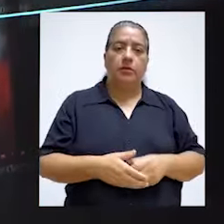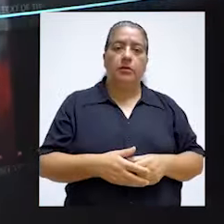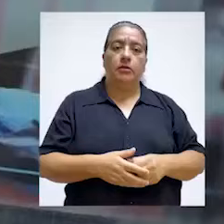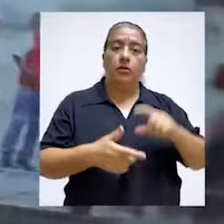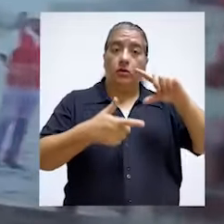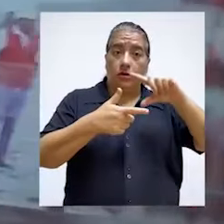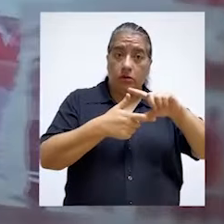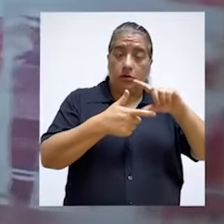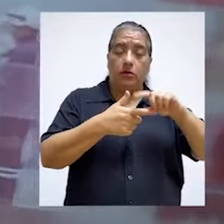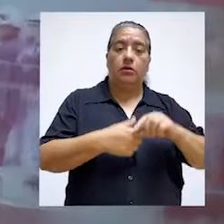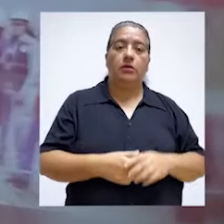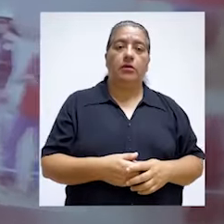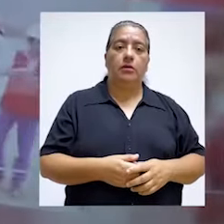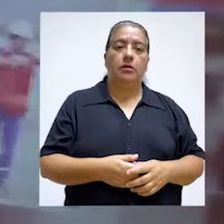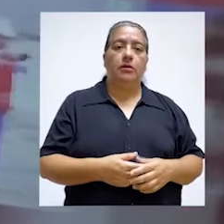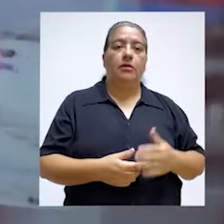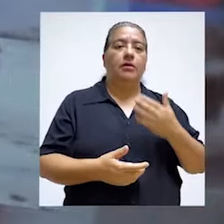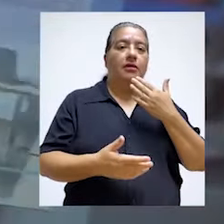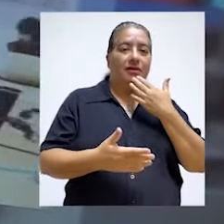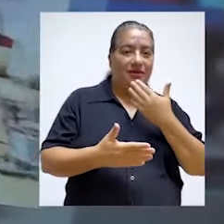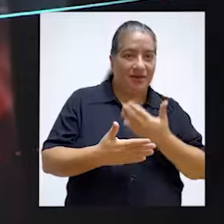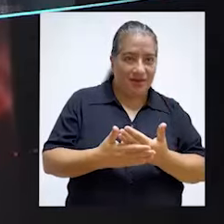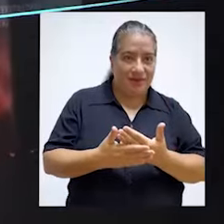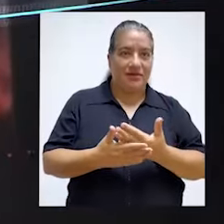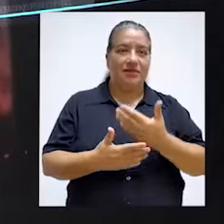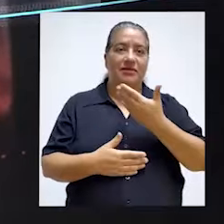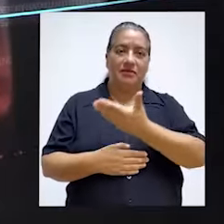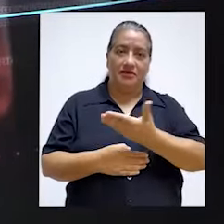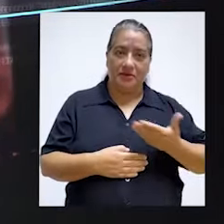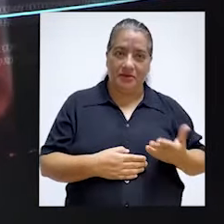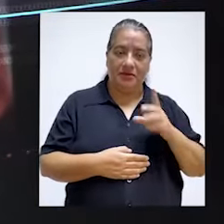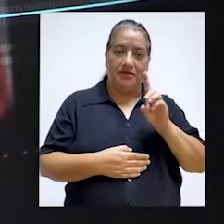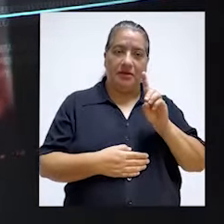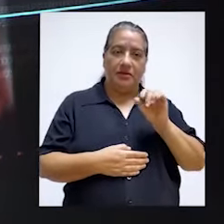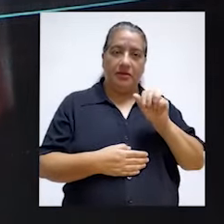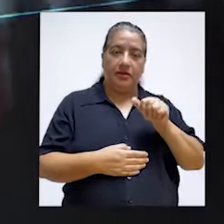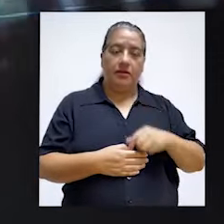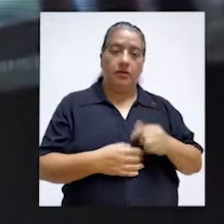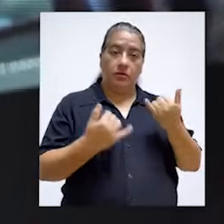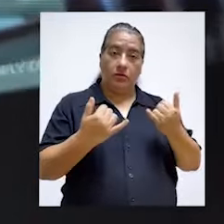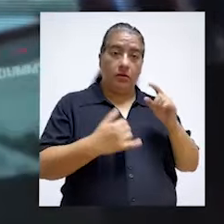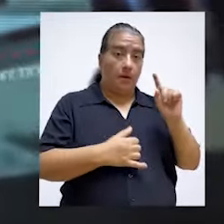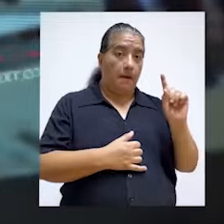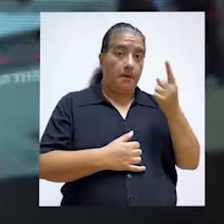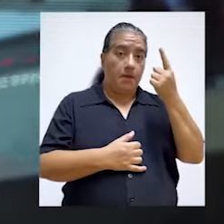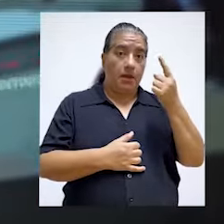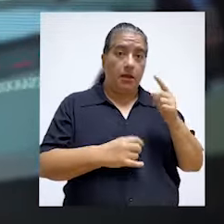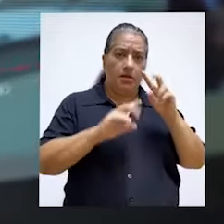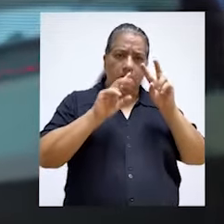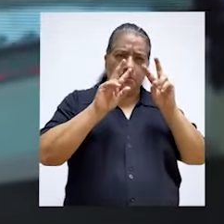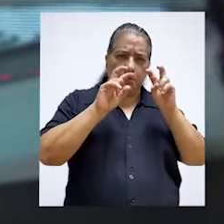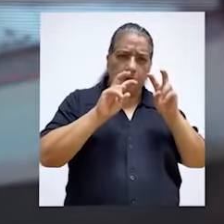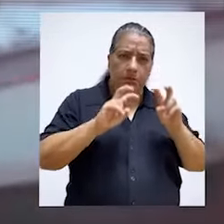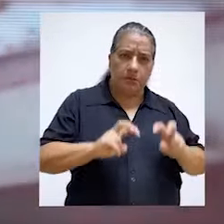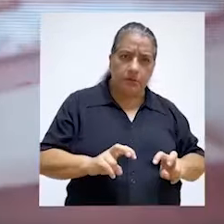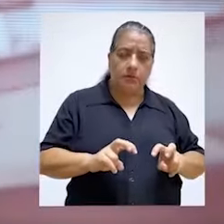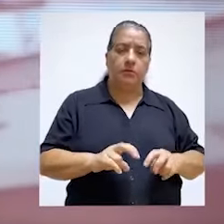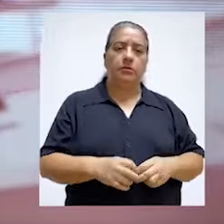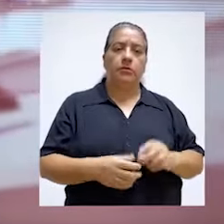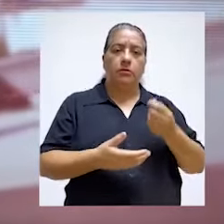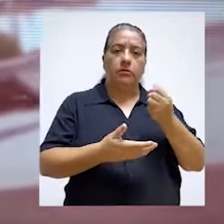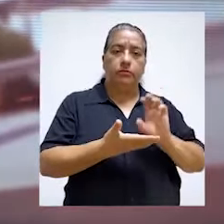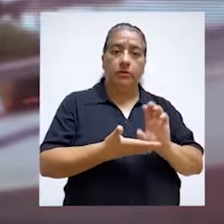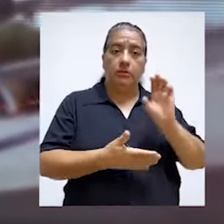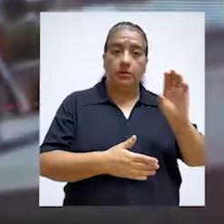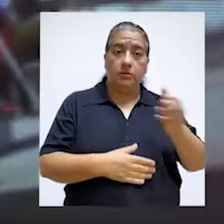Contraloría TV. Diana, buenos días. Muchísimas gracias por la invitación. Esta es la primera investigación que realizan sobre inversiones públicas.